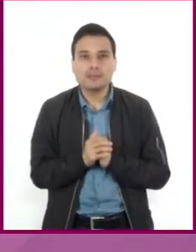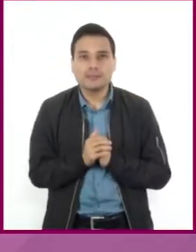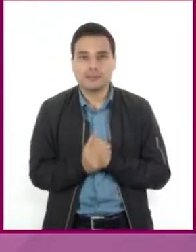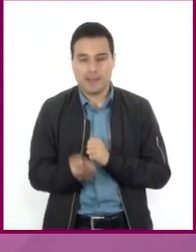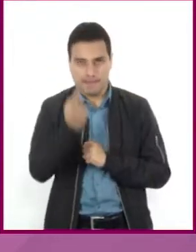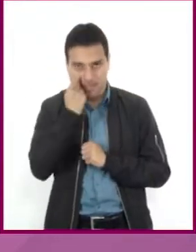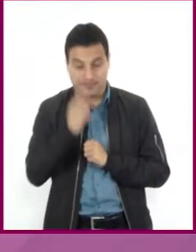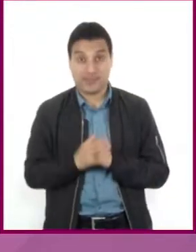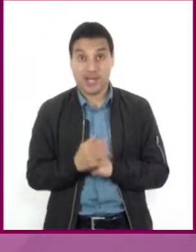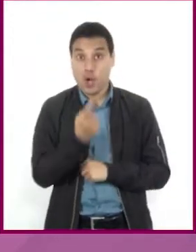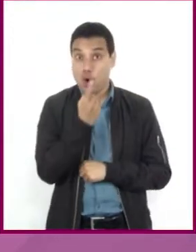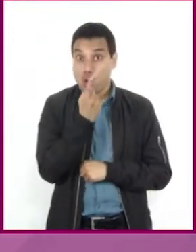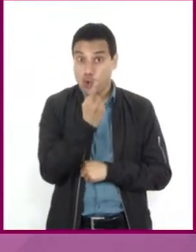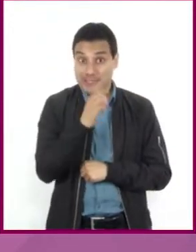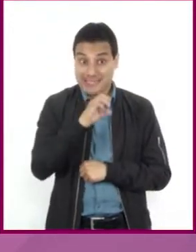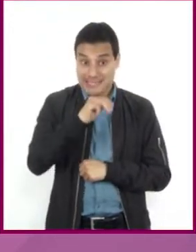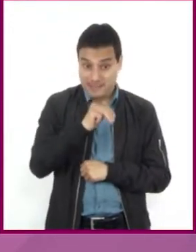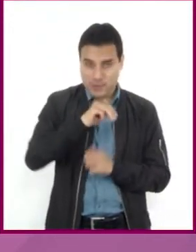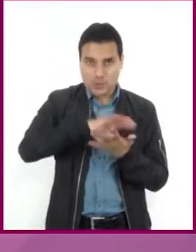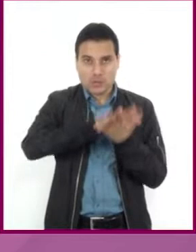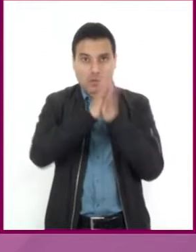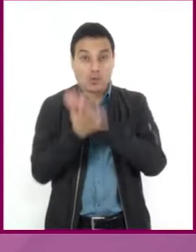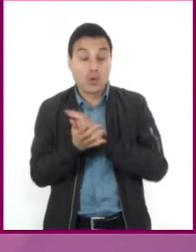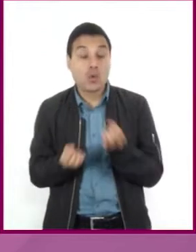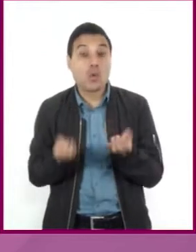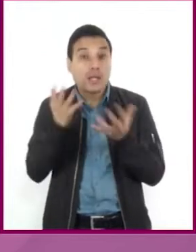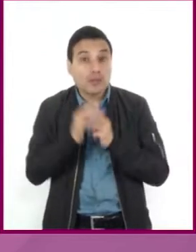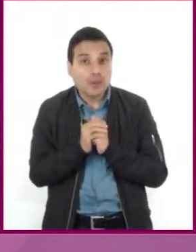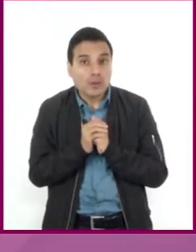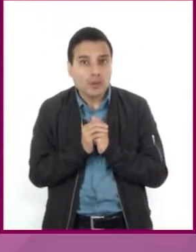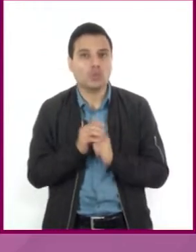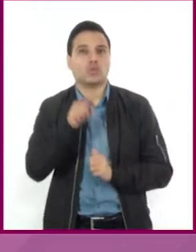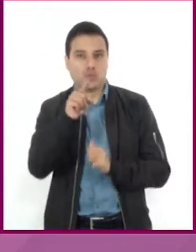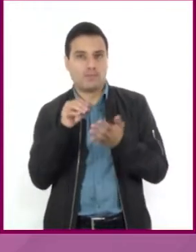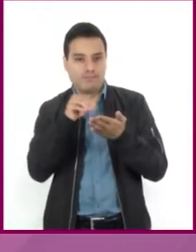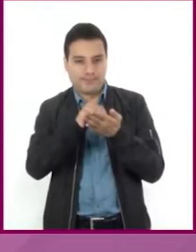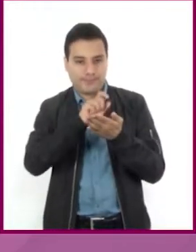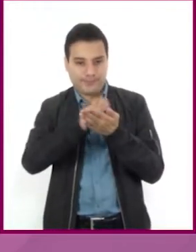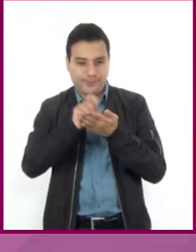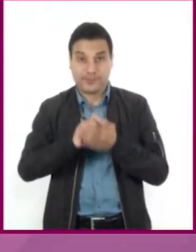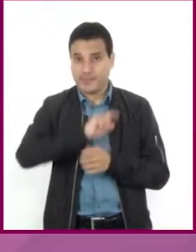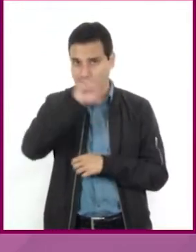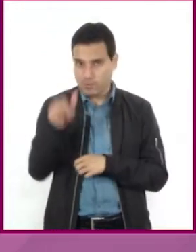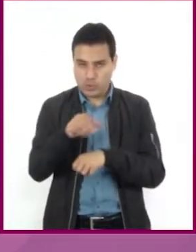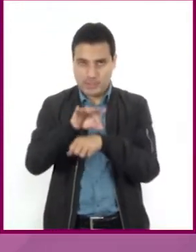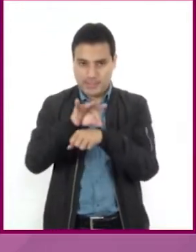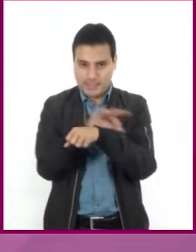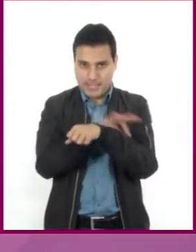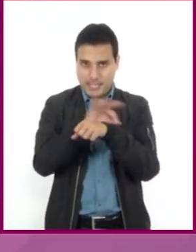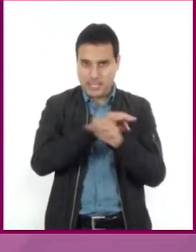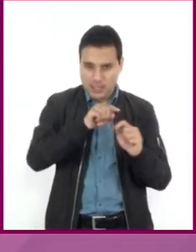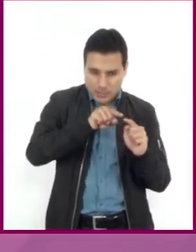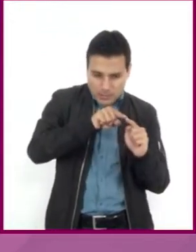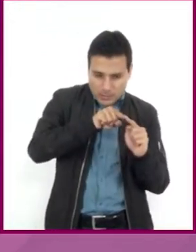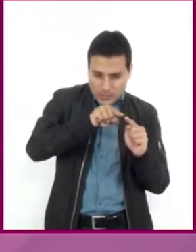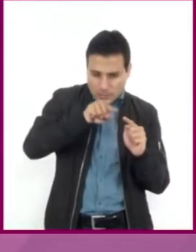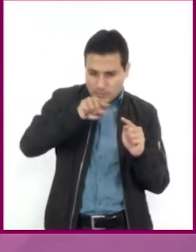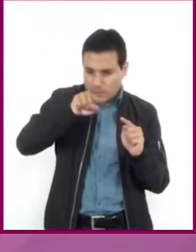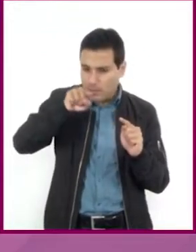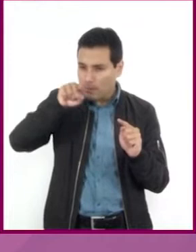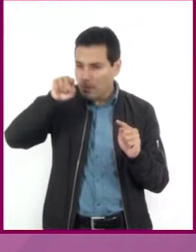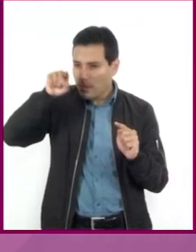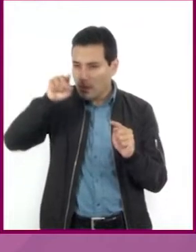centímetro en el terreno real. Después, se mide con una regla la distancia entre el punto A y el punto B en el mapa,